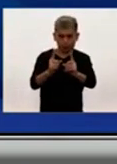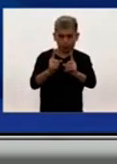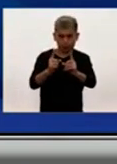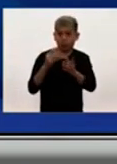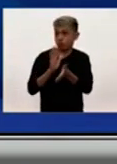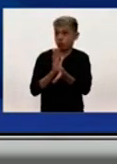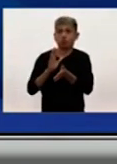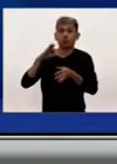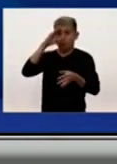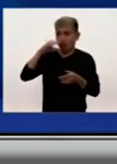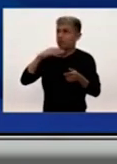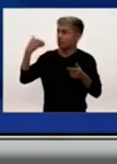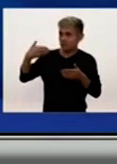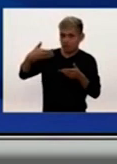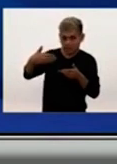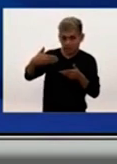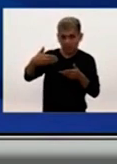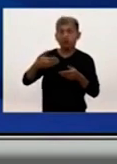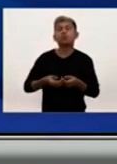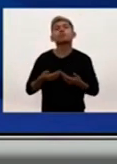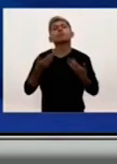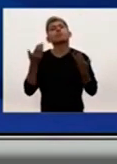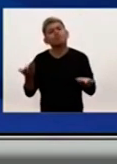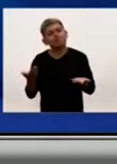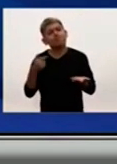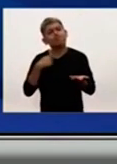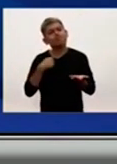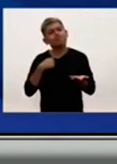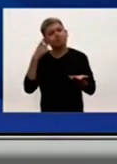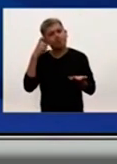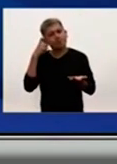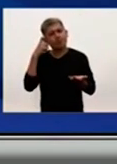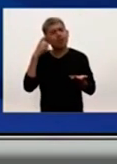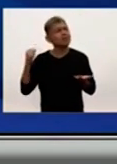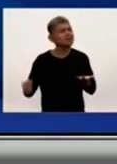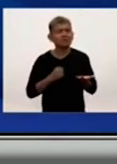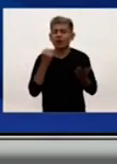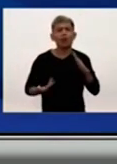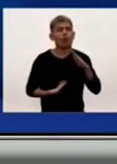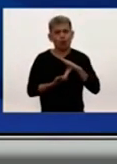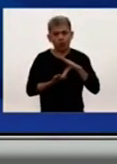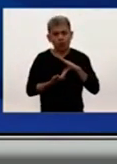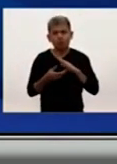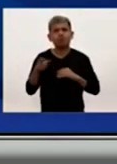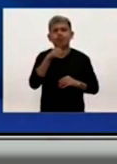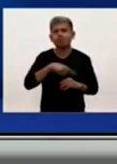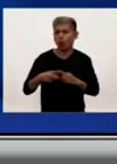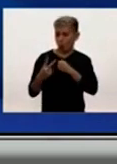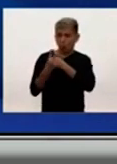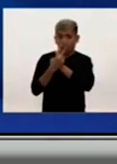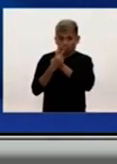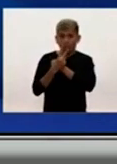largos meses frente a la pandemia. Por eso yo creo que es fundamental cuidarnos